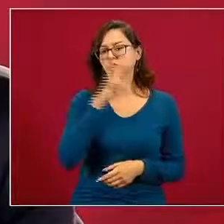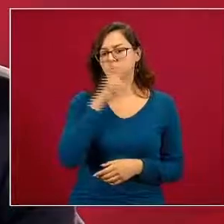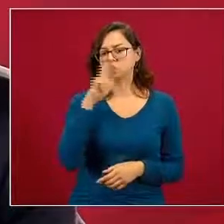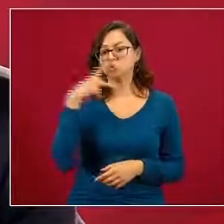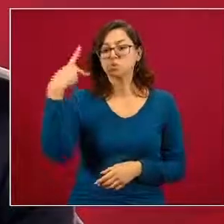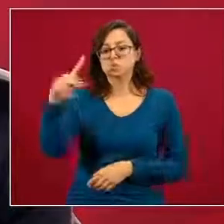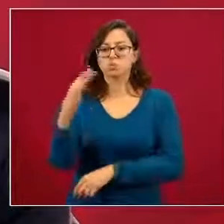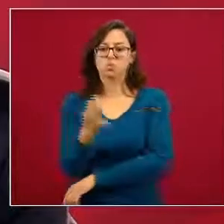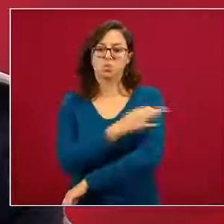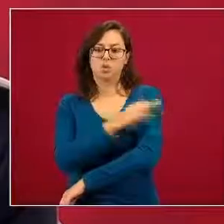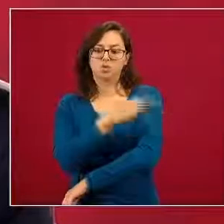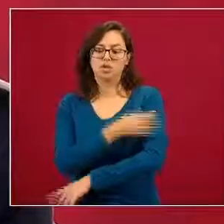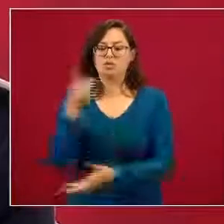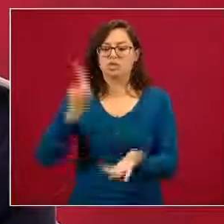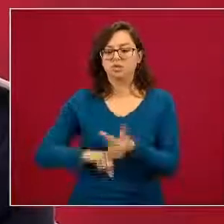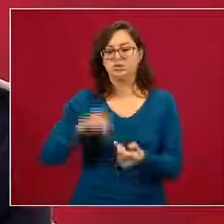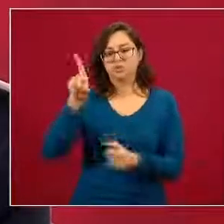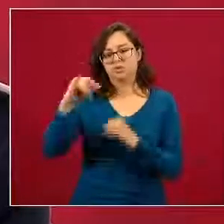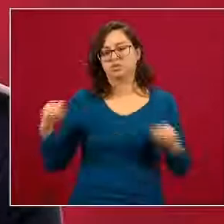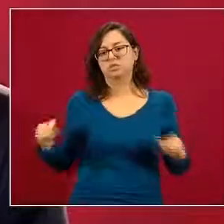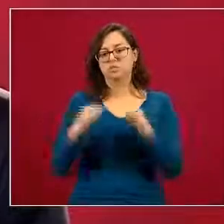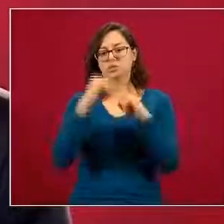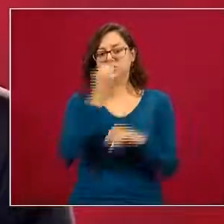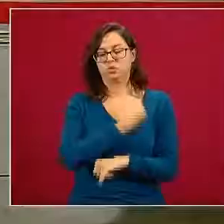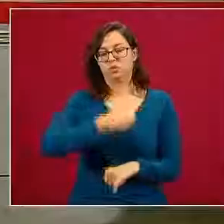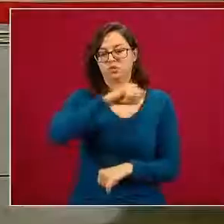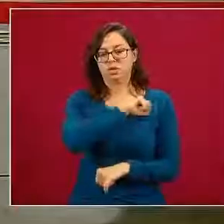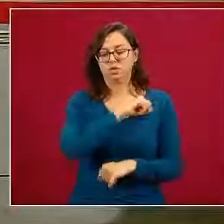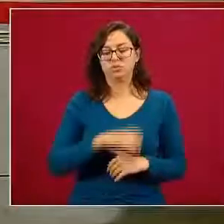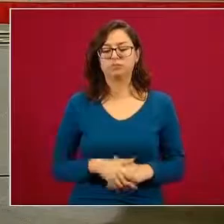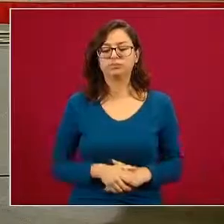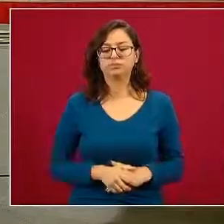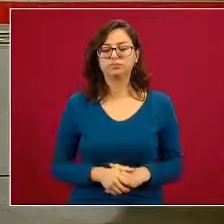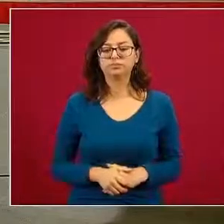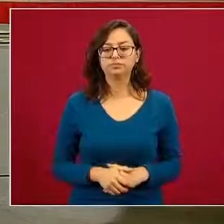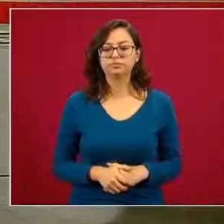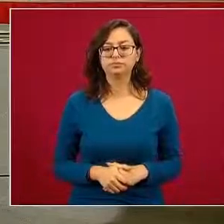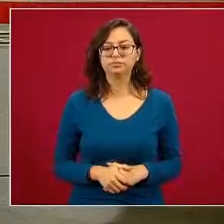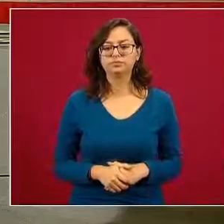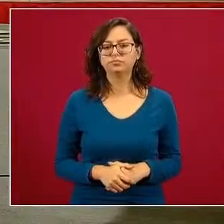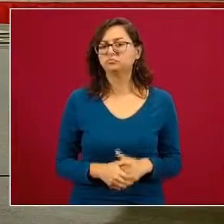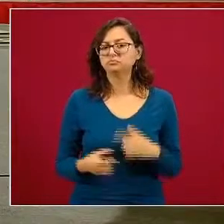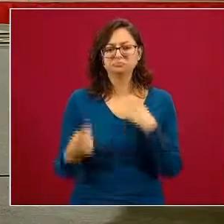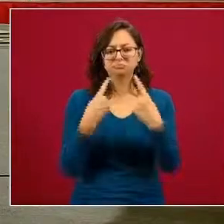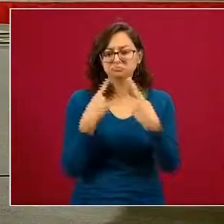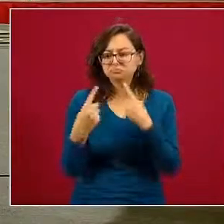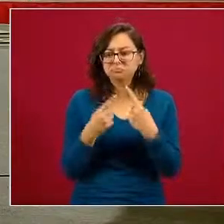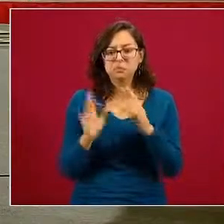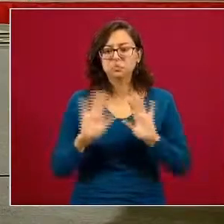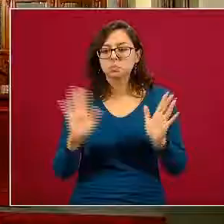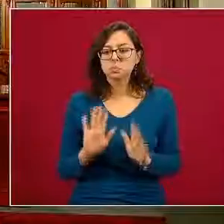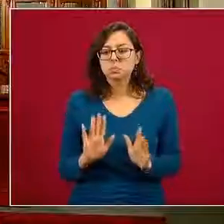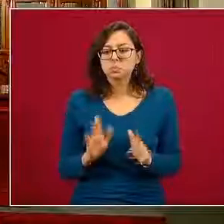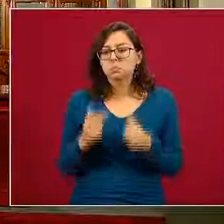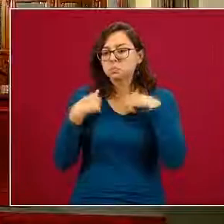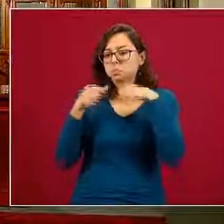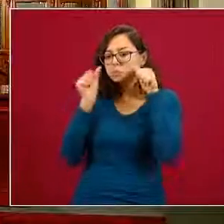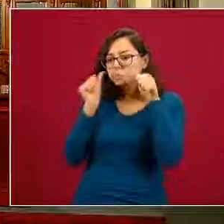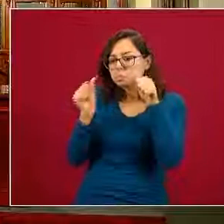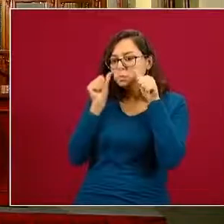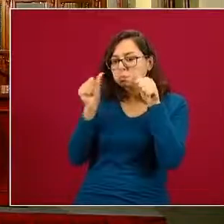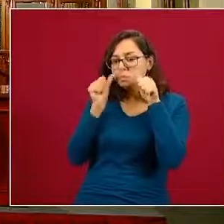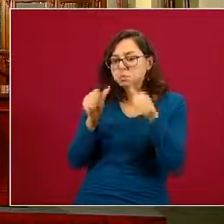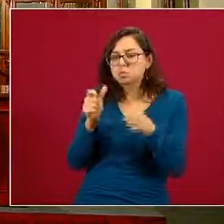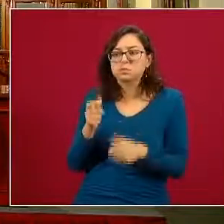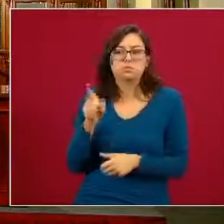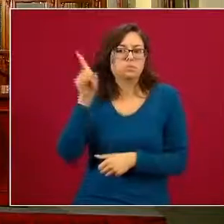gobierno ruso a través del Instituto de Salud Pública Gamaleya fue un más que diálogo fue un monólogo fue prácticamente como